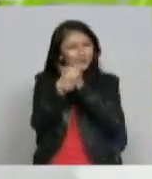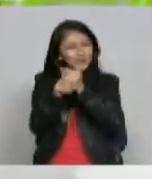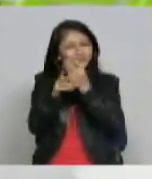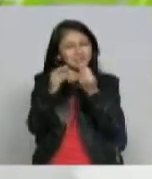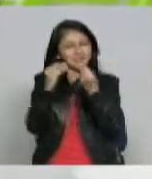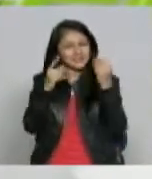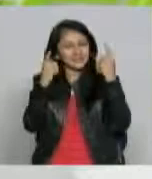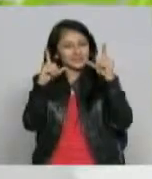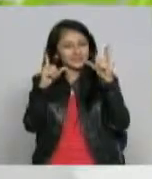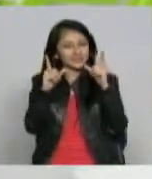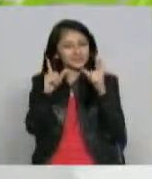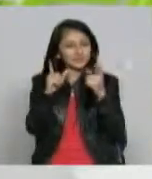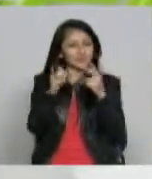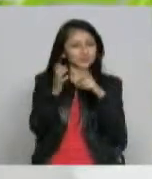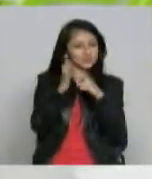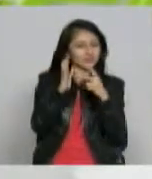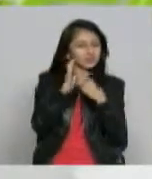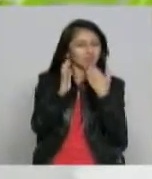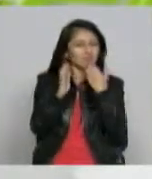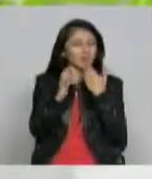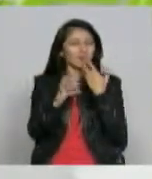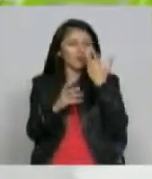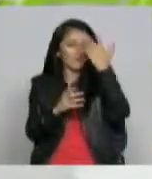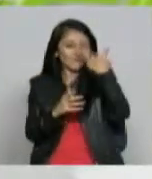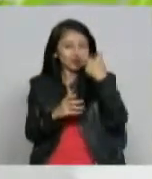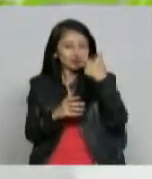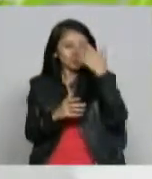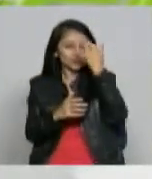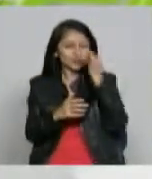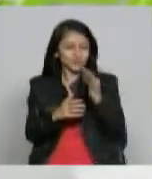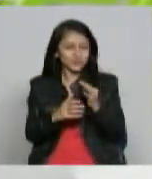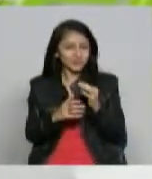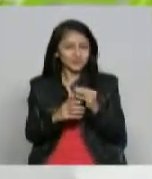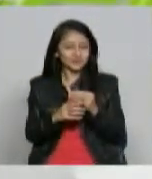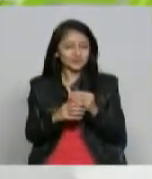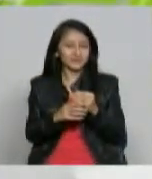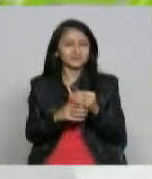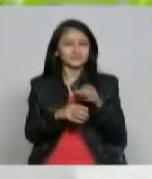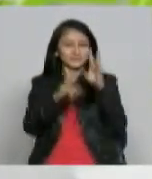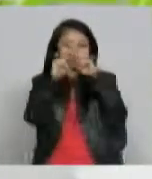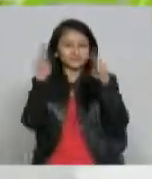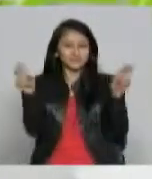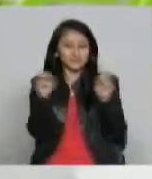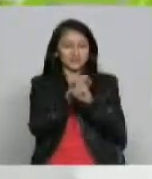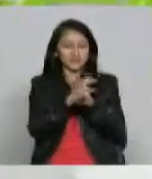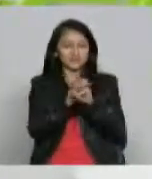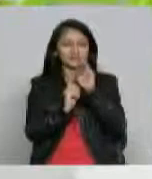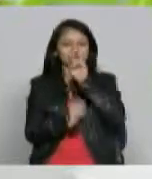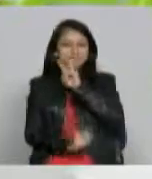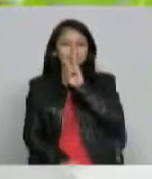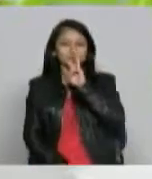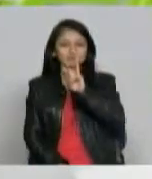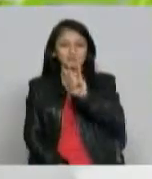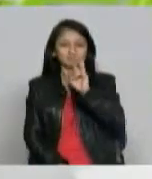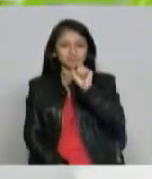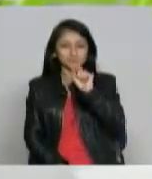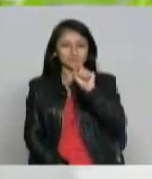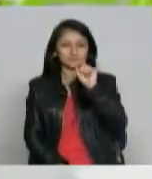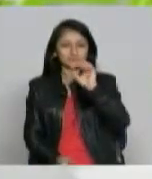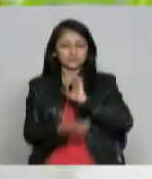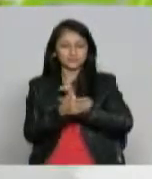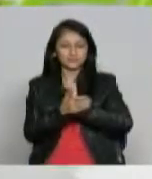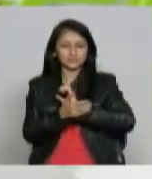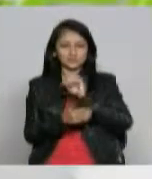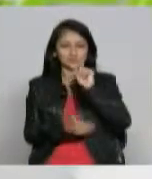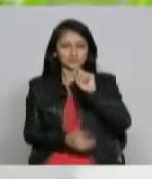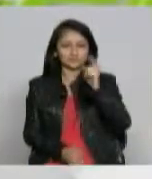digamos no la televisión sino nuestras redes sociales y nuestra página web porque el internet o la internet nos permite ser muy exactos en cifras